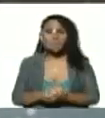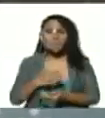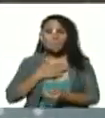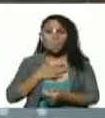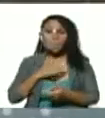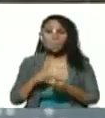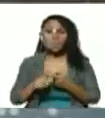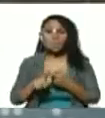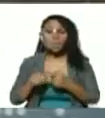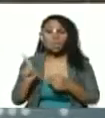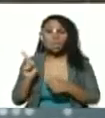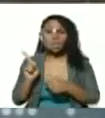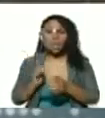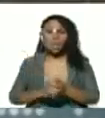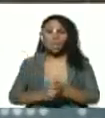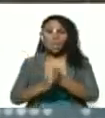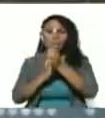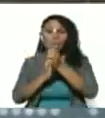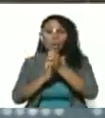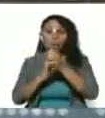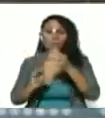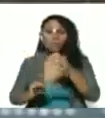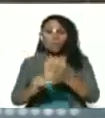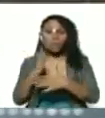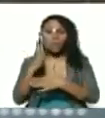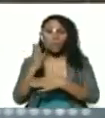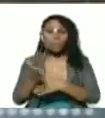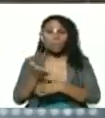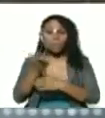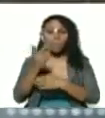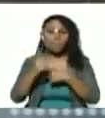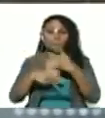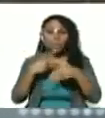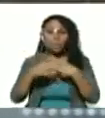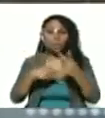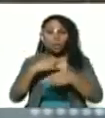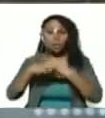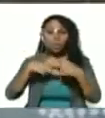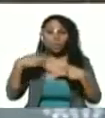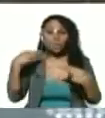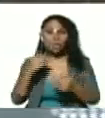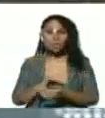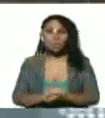pero que es una líder fundacional fundamental del proceso revolucionario